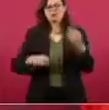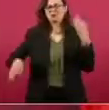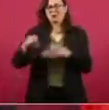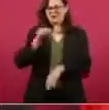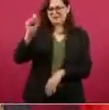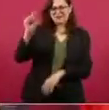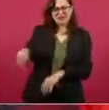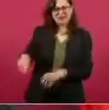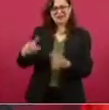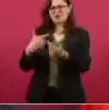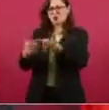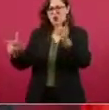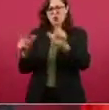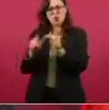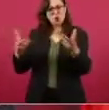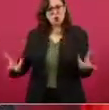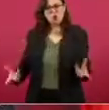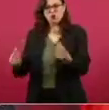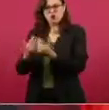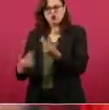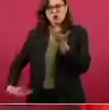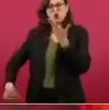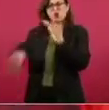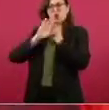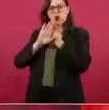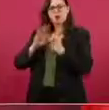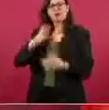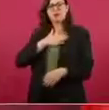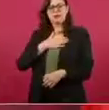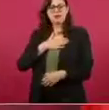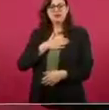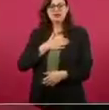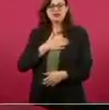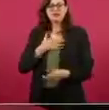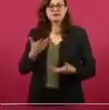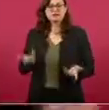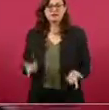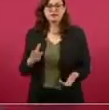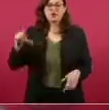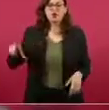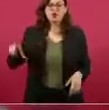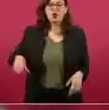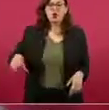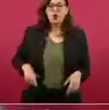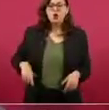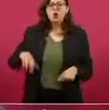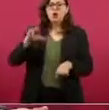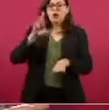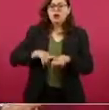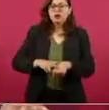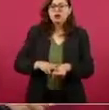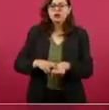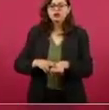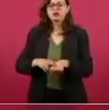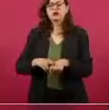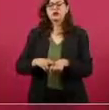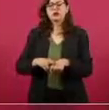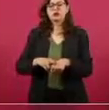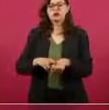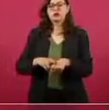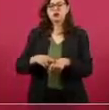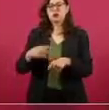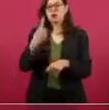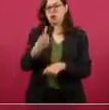gobernadores de un partido con